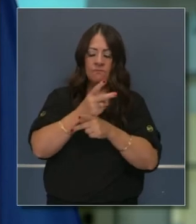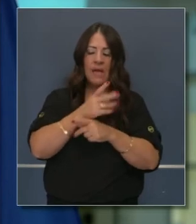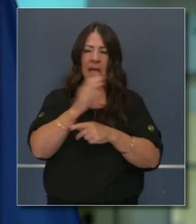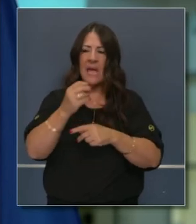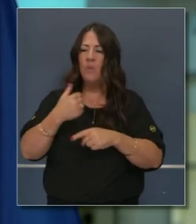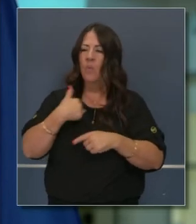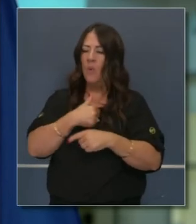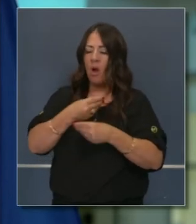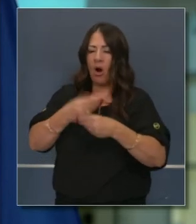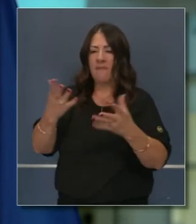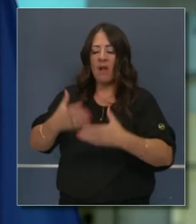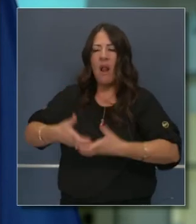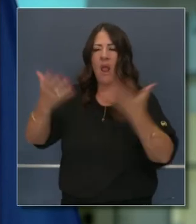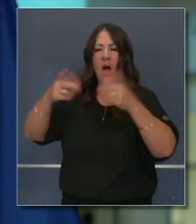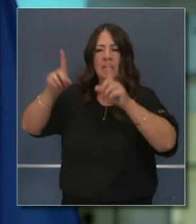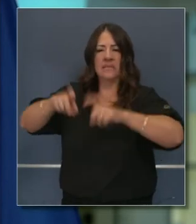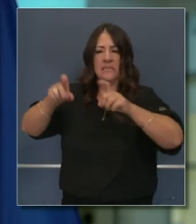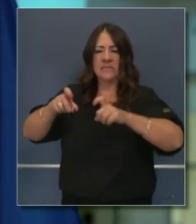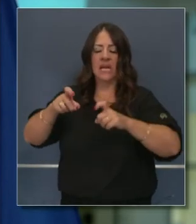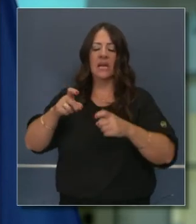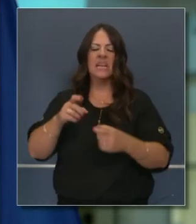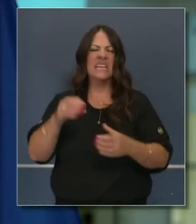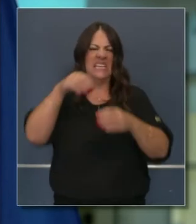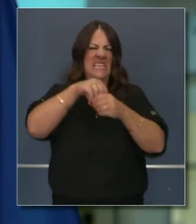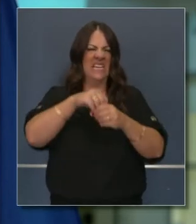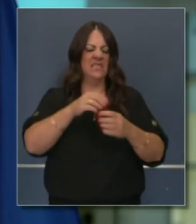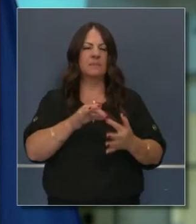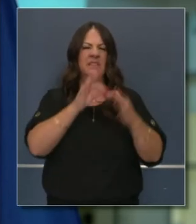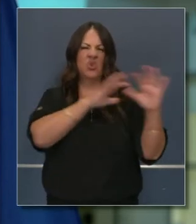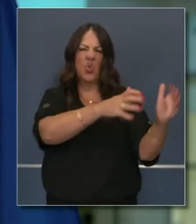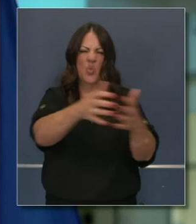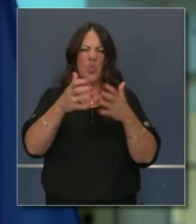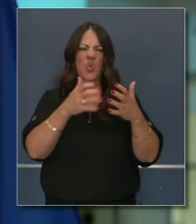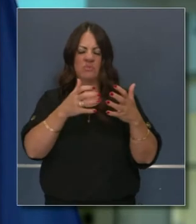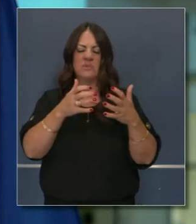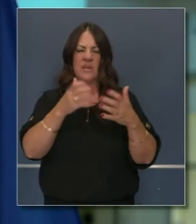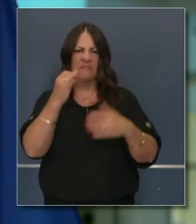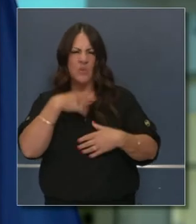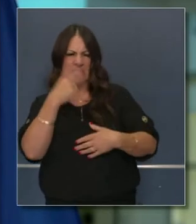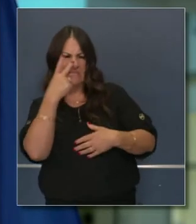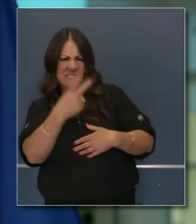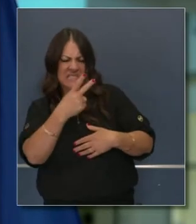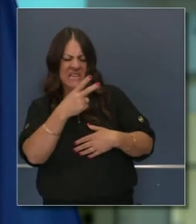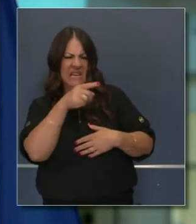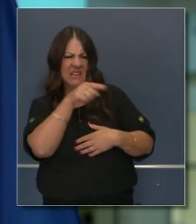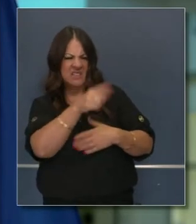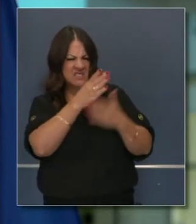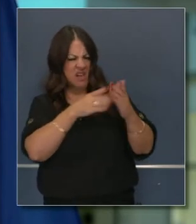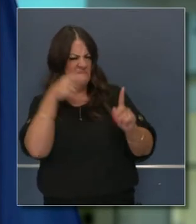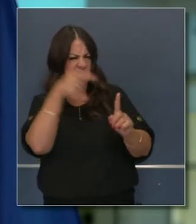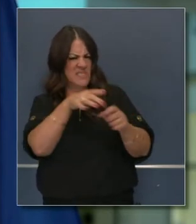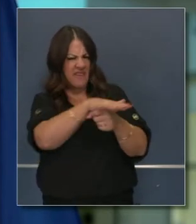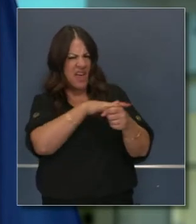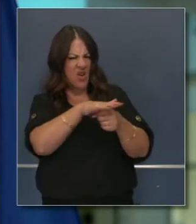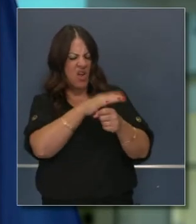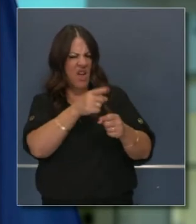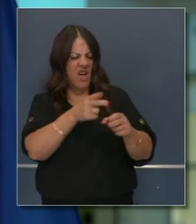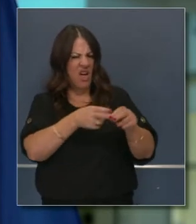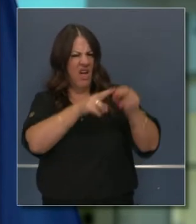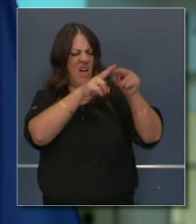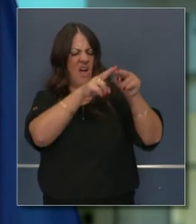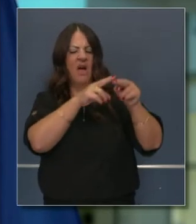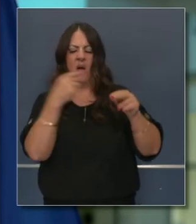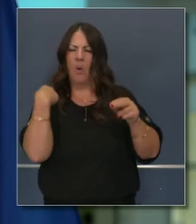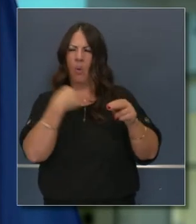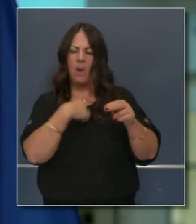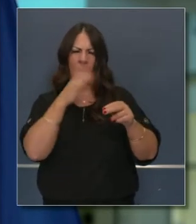esfuerzos y con las pruebas diagnósticas y haciendo que las comunidades tengan número mayor de positivos y ponemos